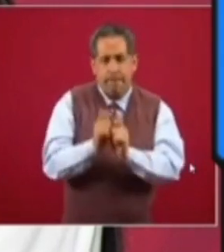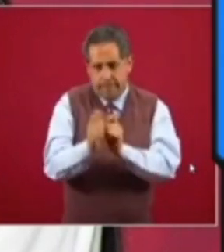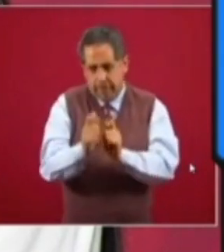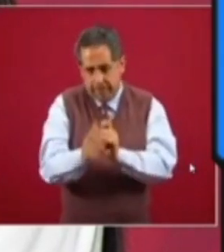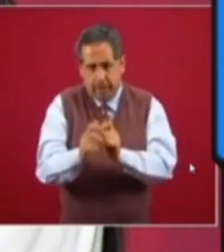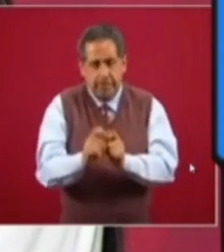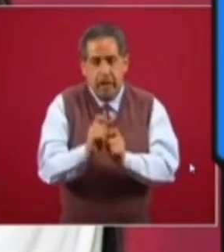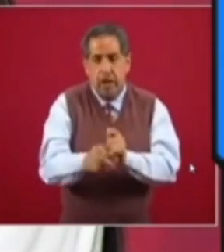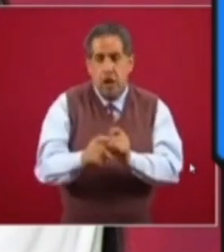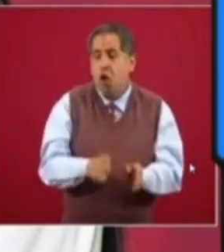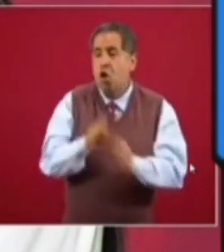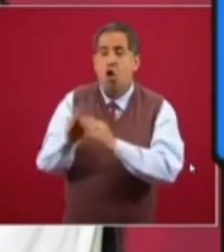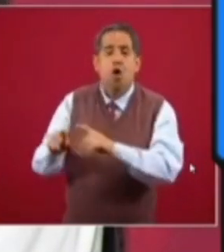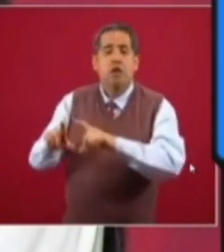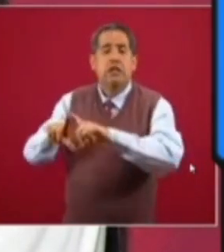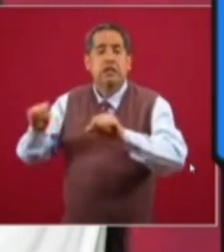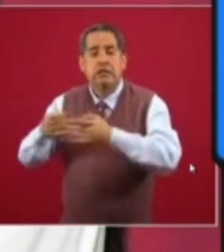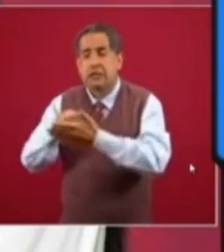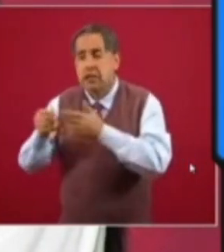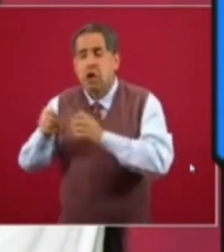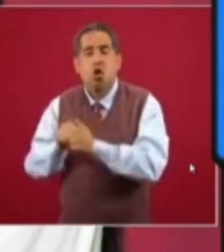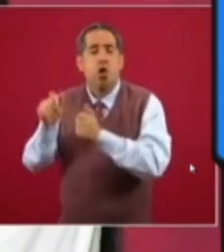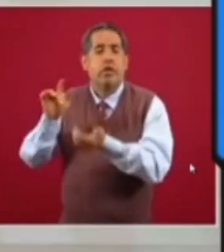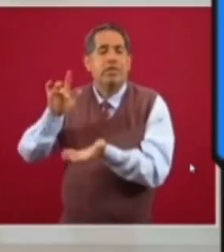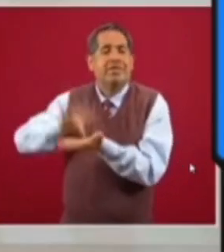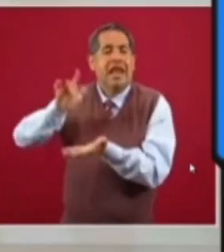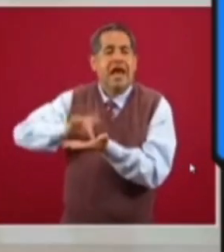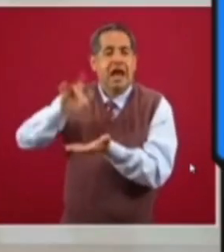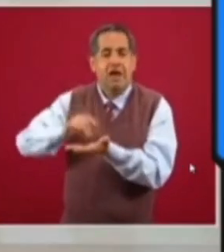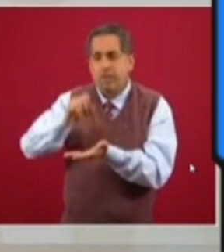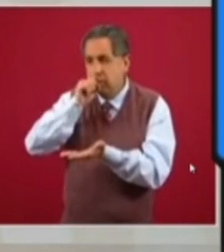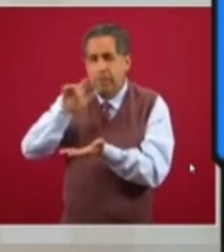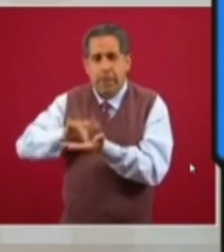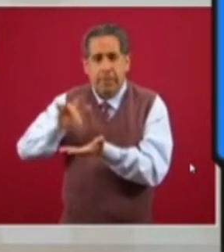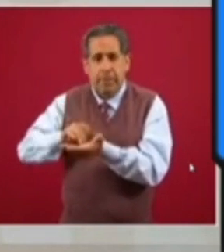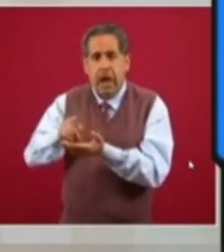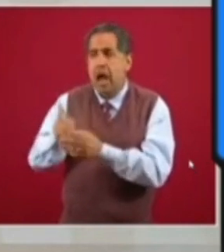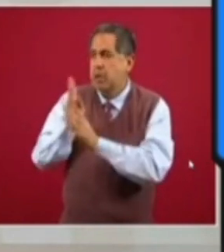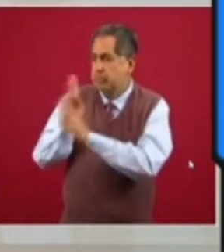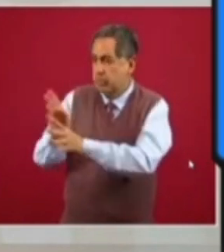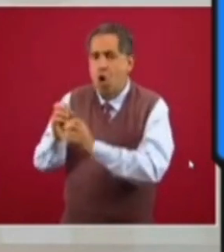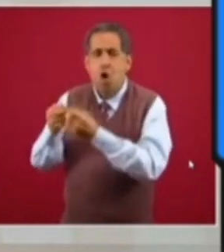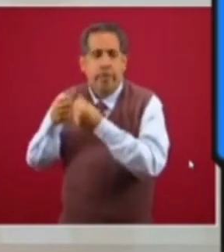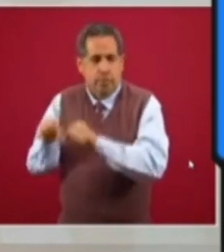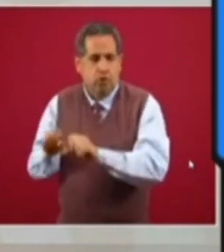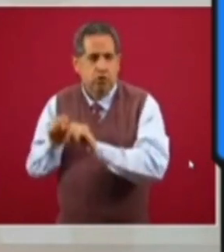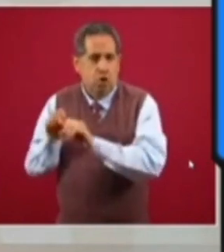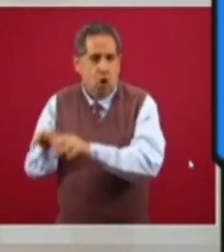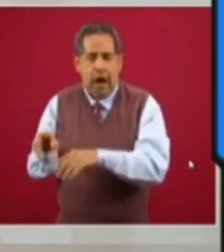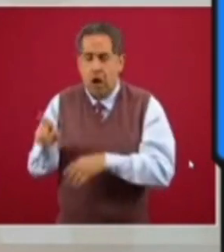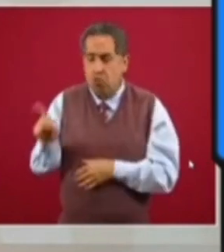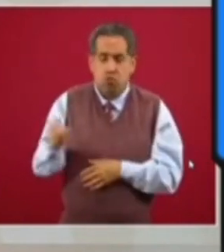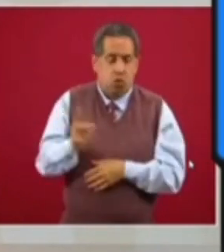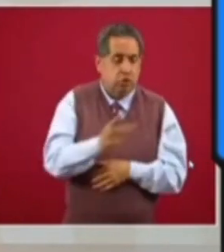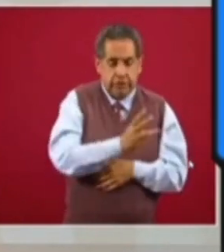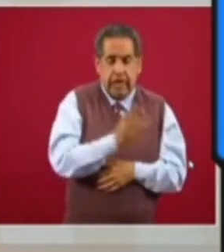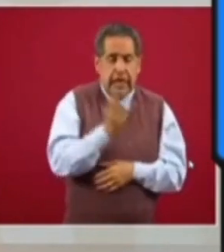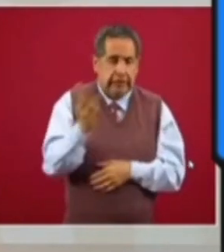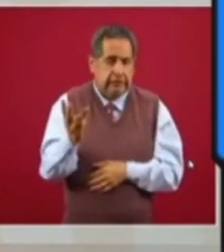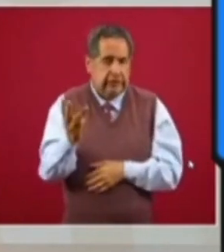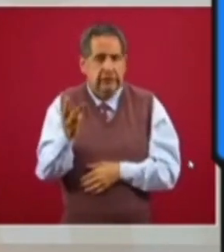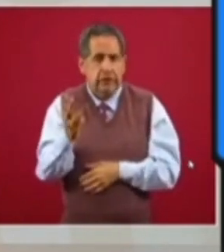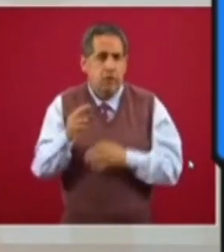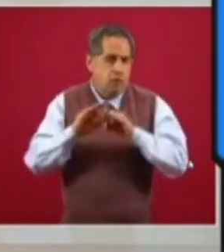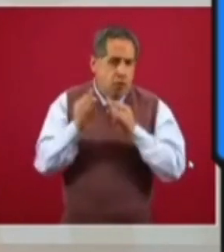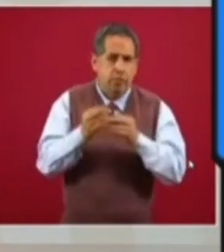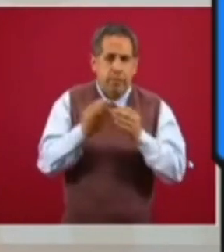pago para quienes cobran en las sucursales telegráficas y depósito bancario para quienes cobran a través de la